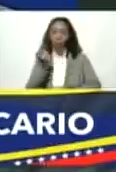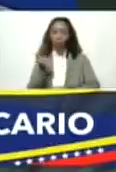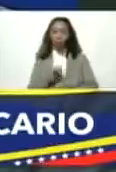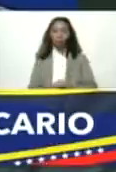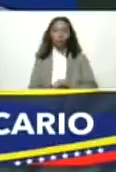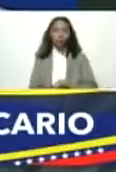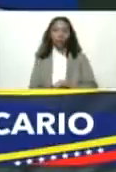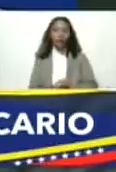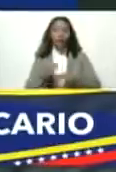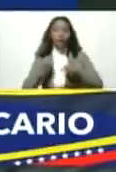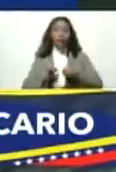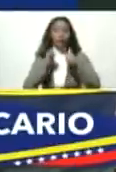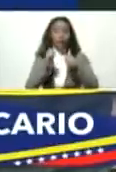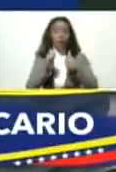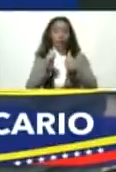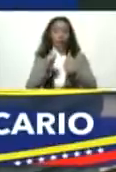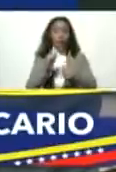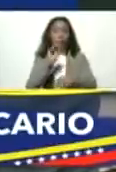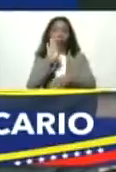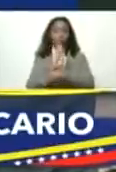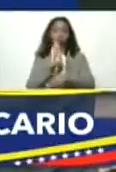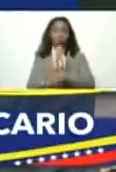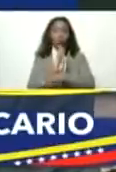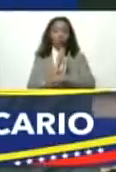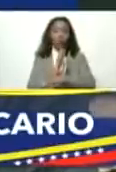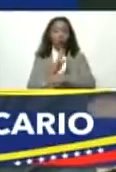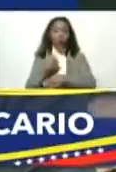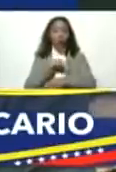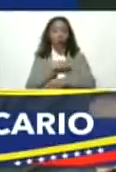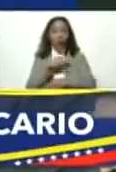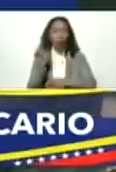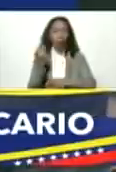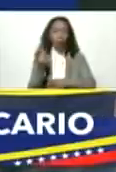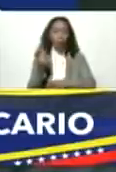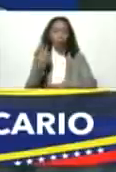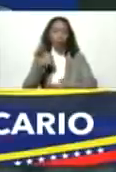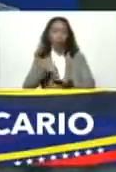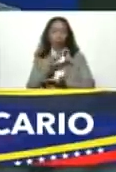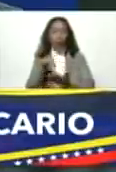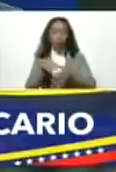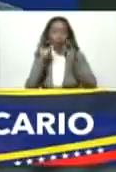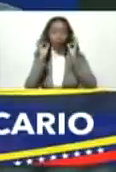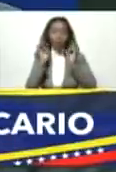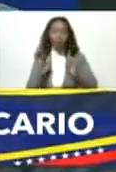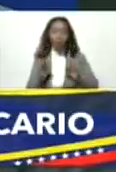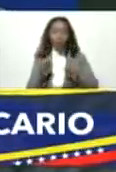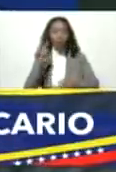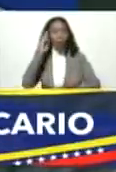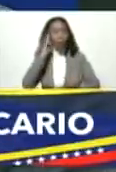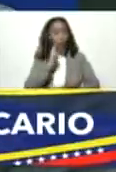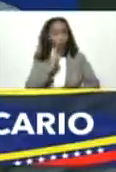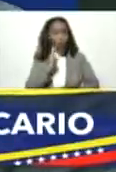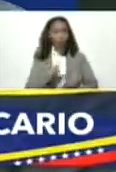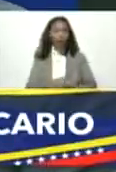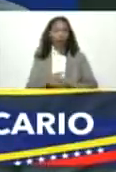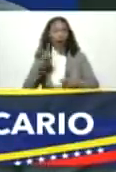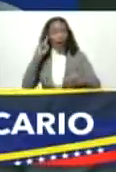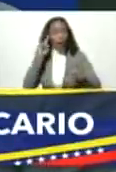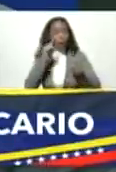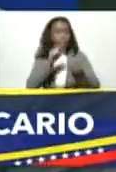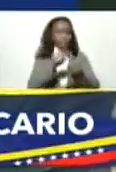iniciativas de protección y fortalecimiento de nuestra moneda nacional y oficial que es el Bolívar apuntan a su